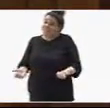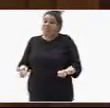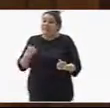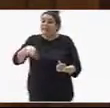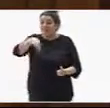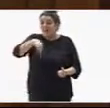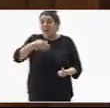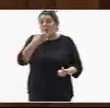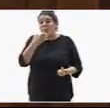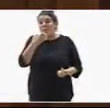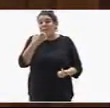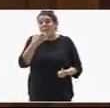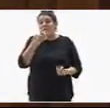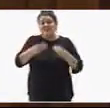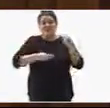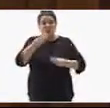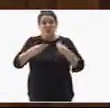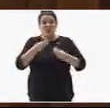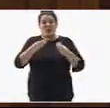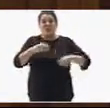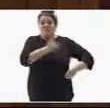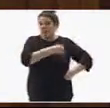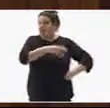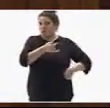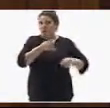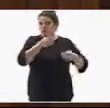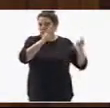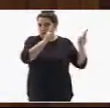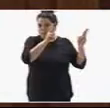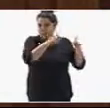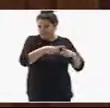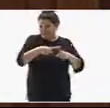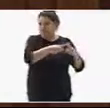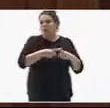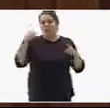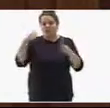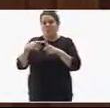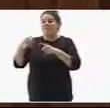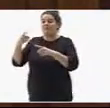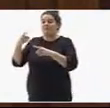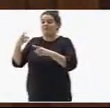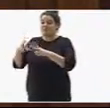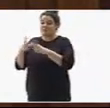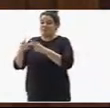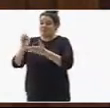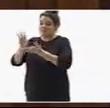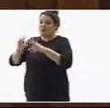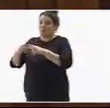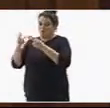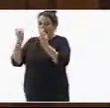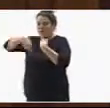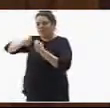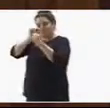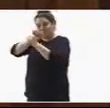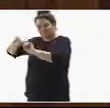la calidad de los servicios públicos en Canarias. Rechazaron prohibir los circos con animales, pedir el cierre de los